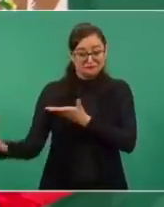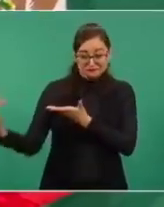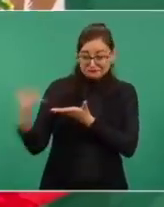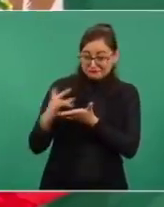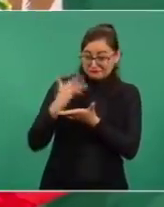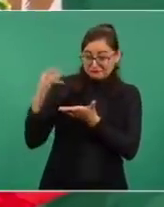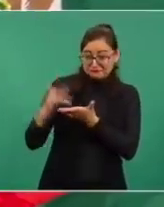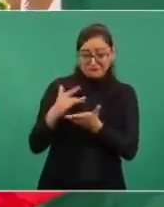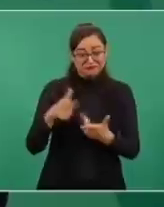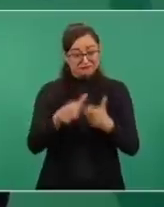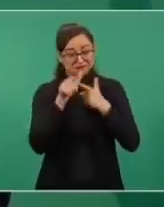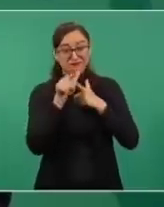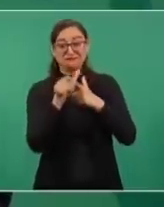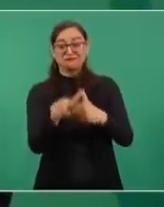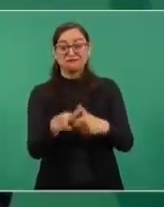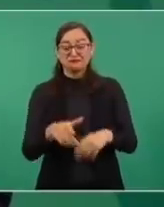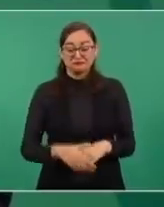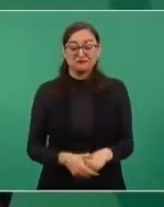nunca,